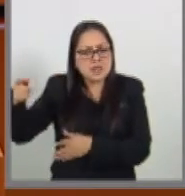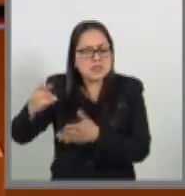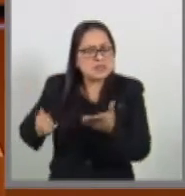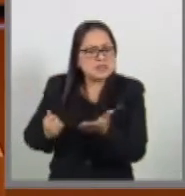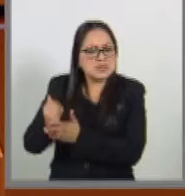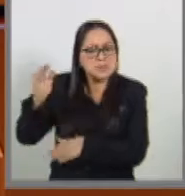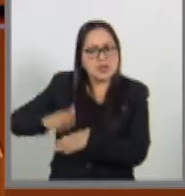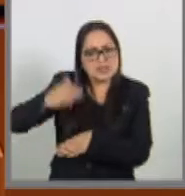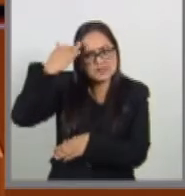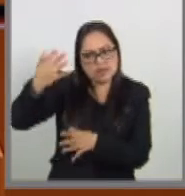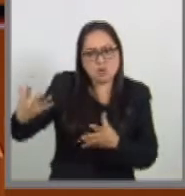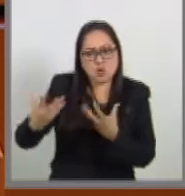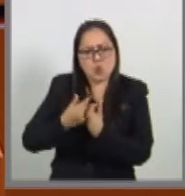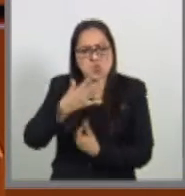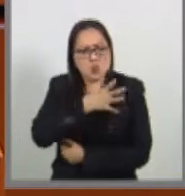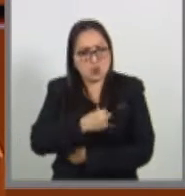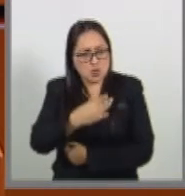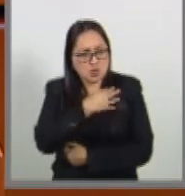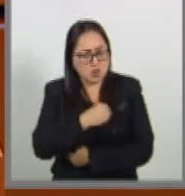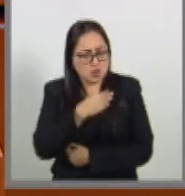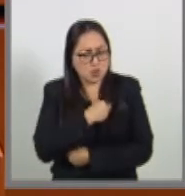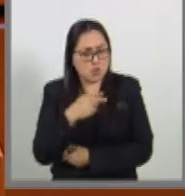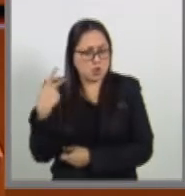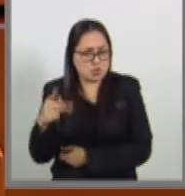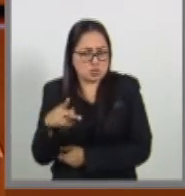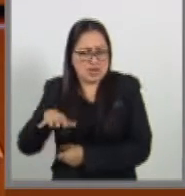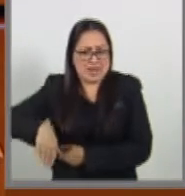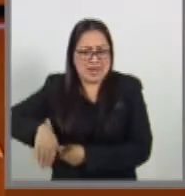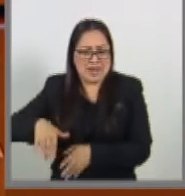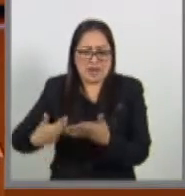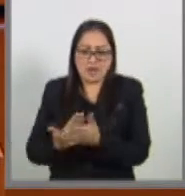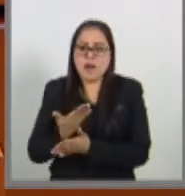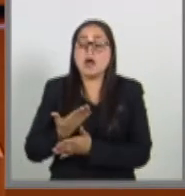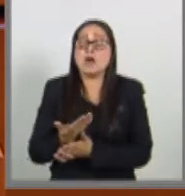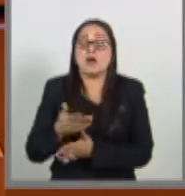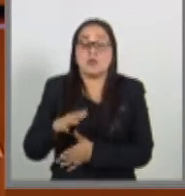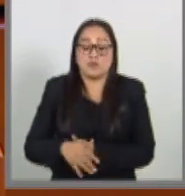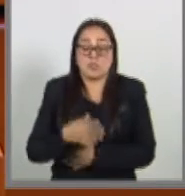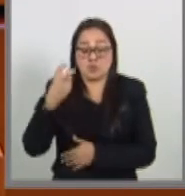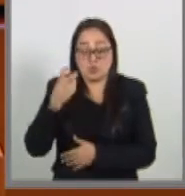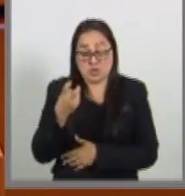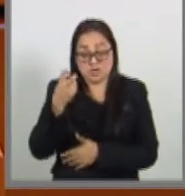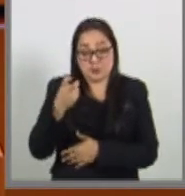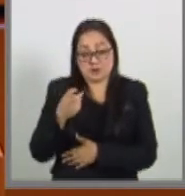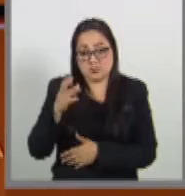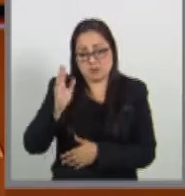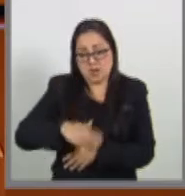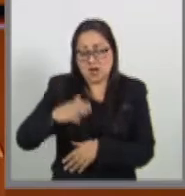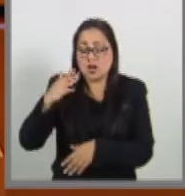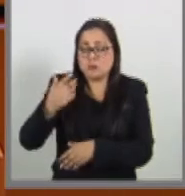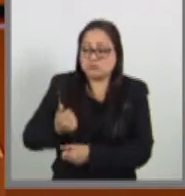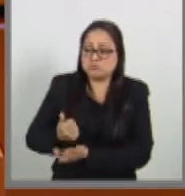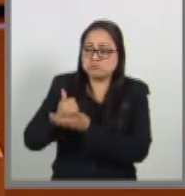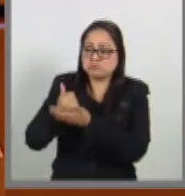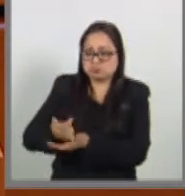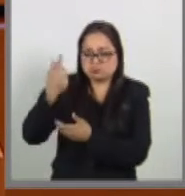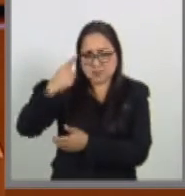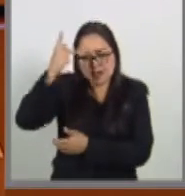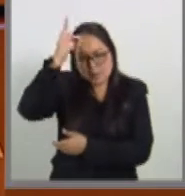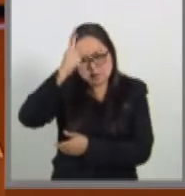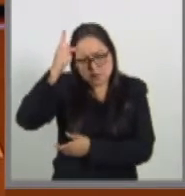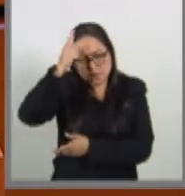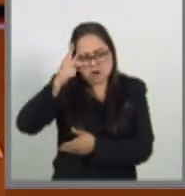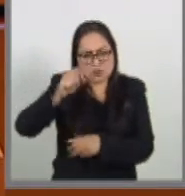el bebé o la bebita recién nacido a fin de contribuir a su desarrollo físico, psicológico, emocional